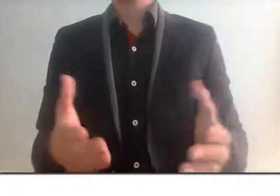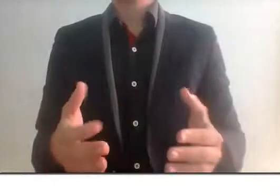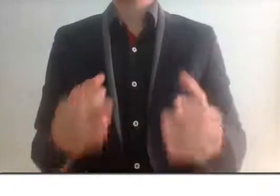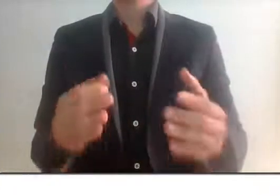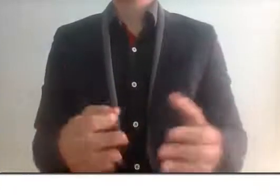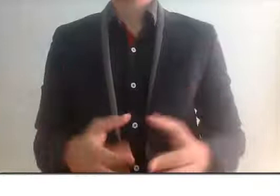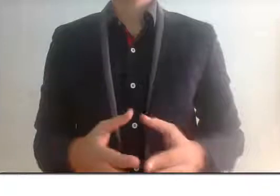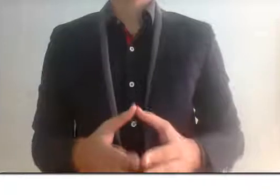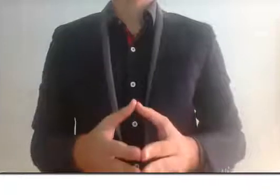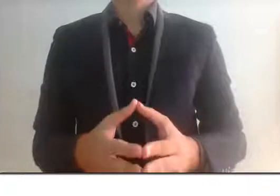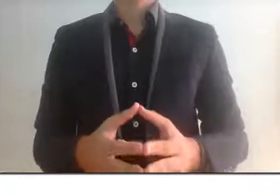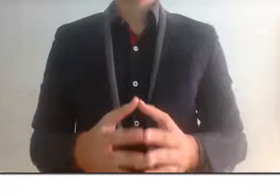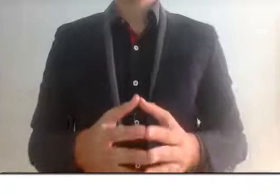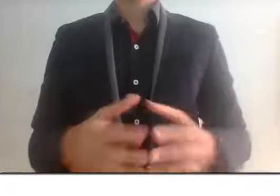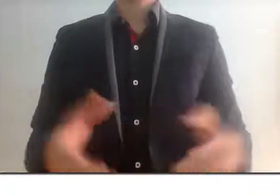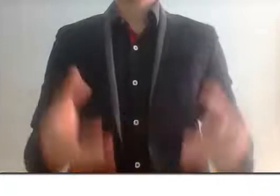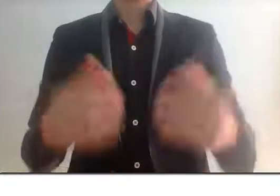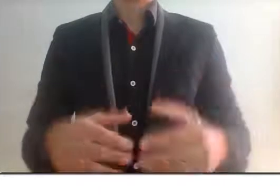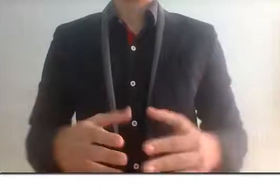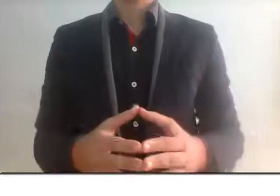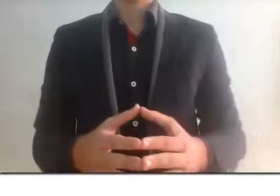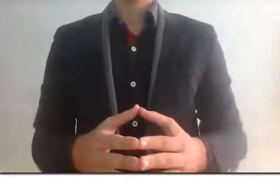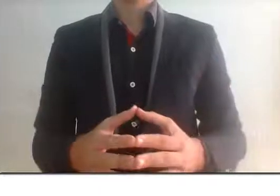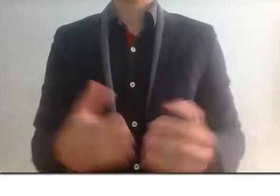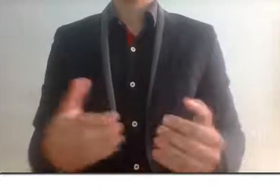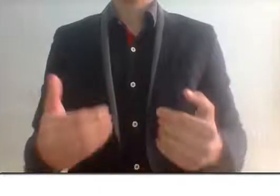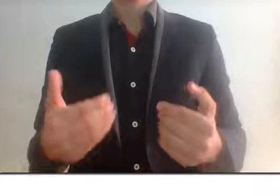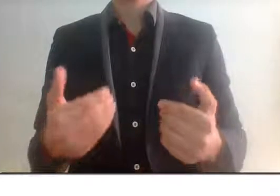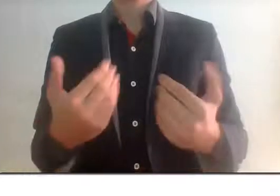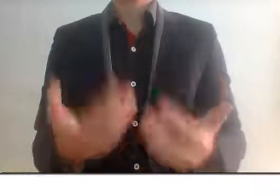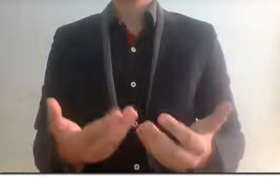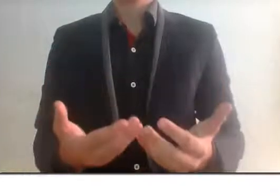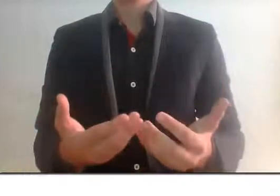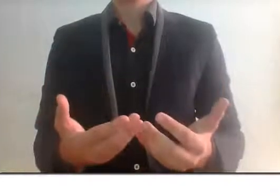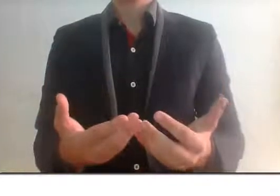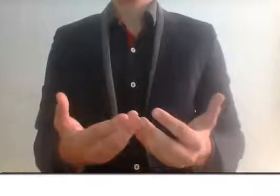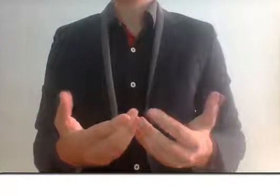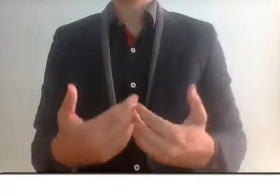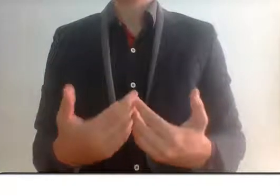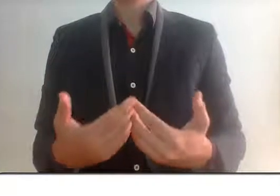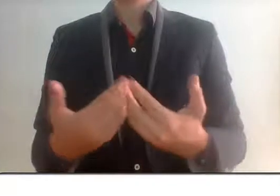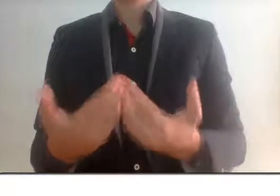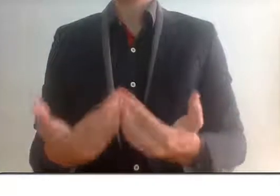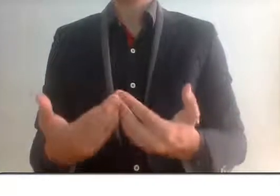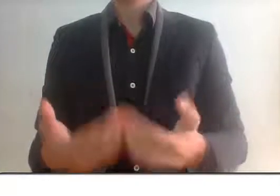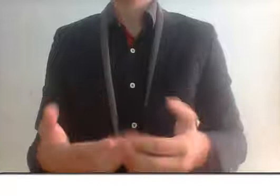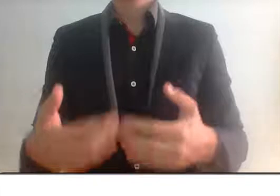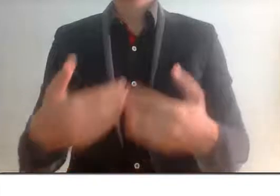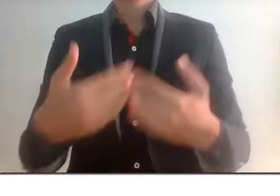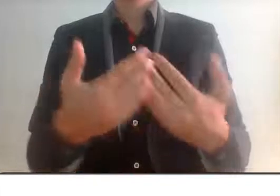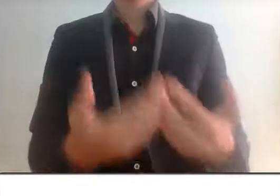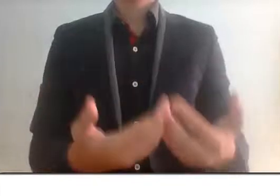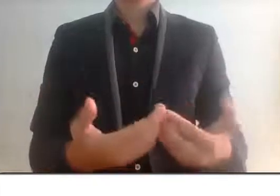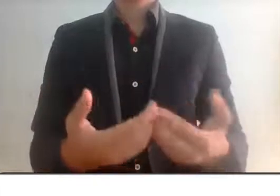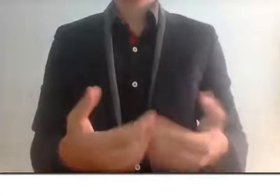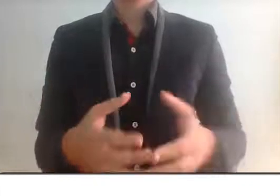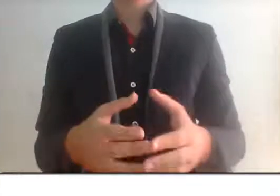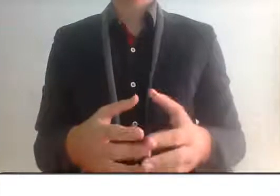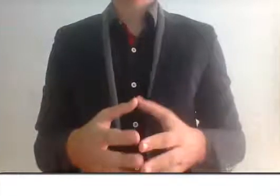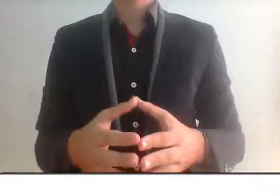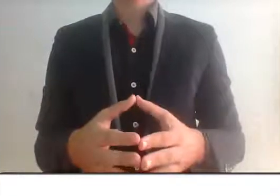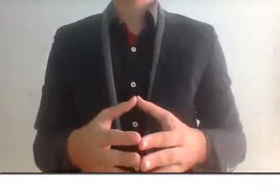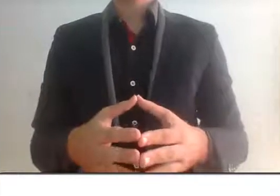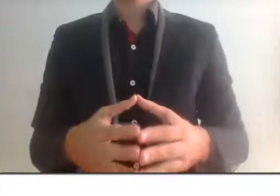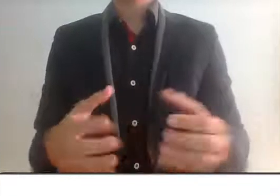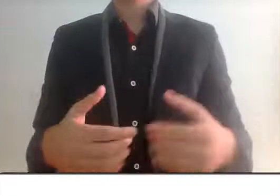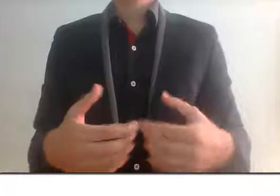apoyar a la gente. En esta ocasión esta cantidad va a ser para apoyar a la gente porque ese es el objetivo de generar una austeridad republicana. Donde el gobierno sea el que